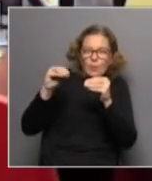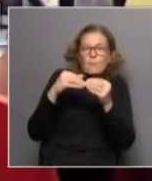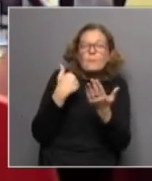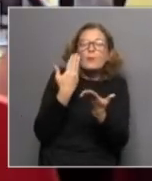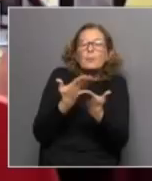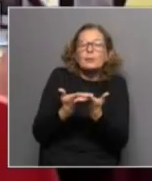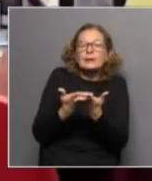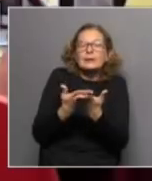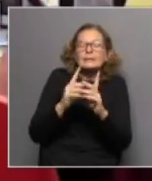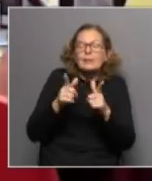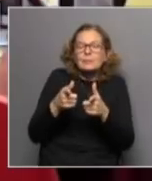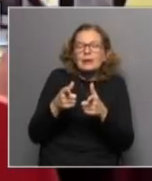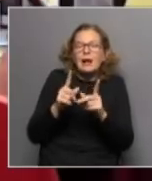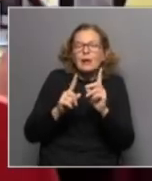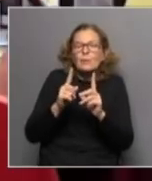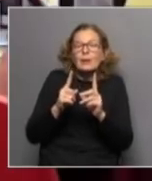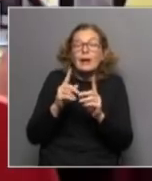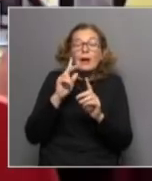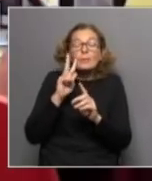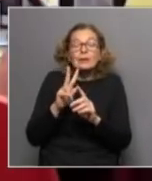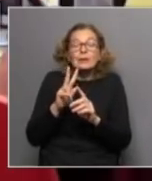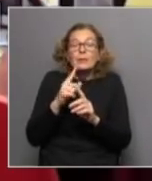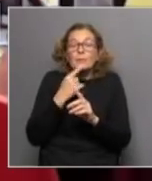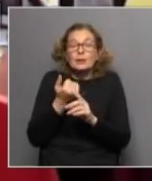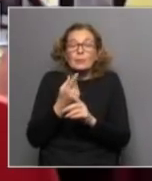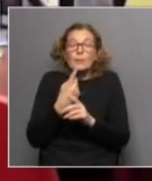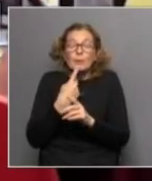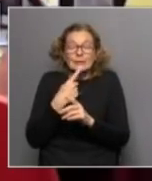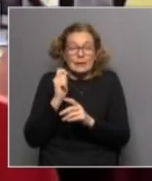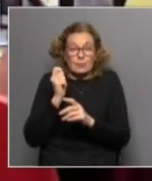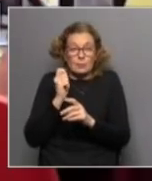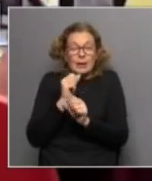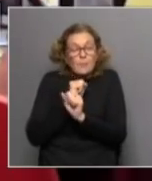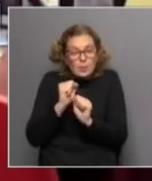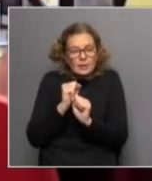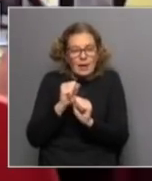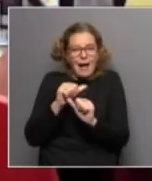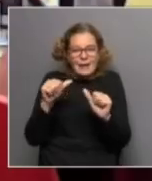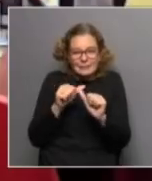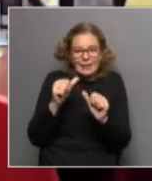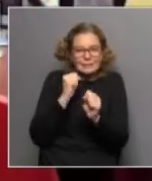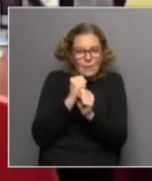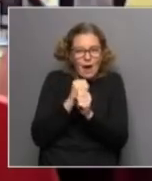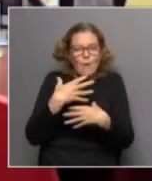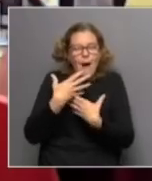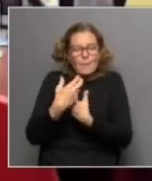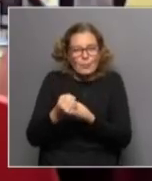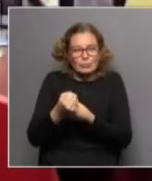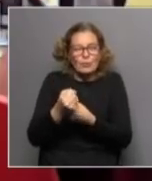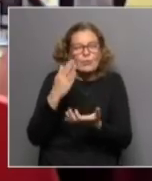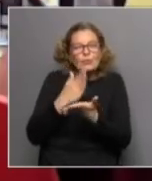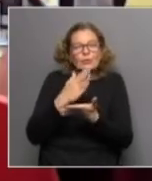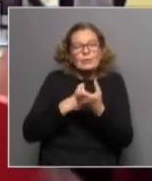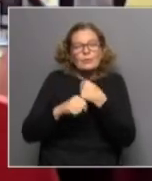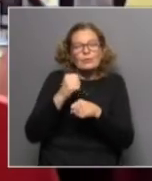proponerse y ponerse en la mesa para el diseño y la implementación de políticas públicas nosotros en los últimos años hemos